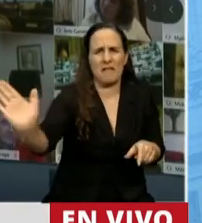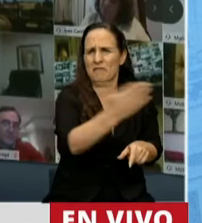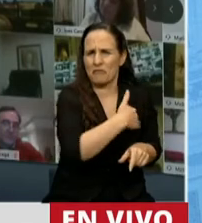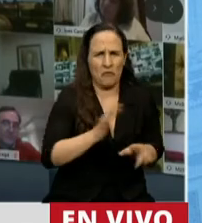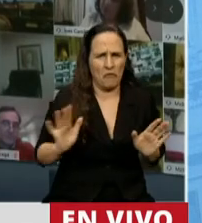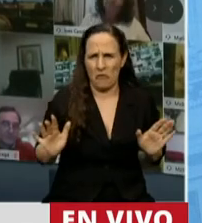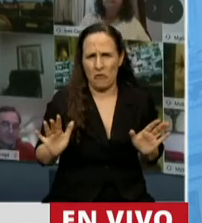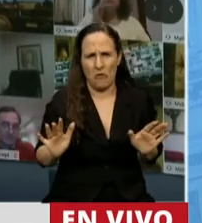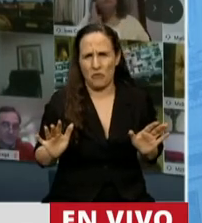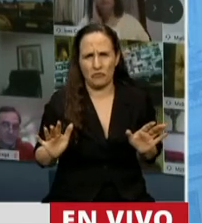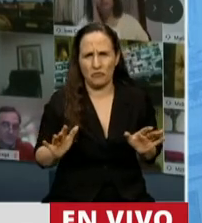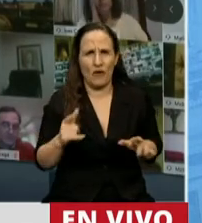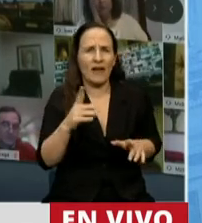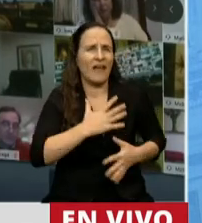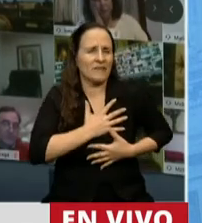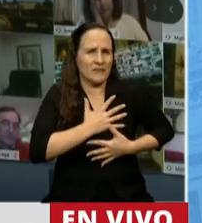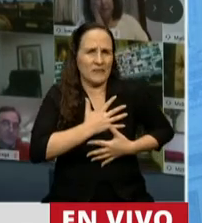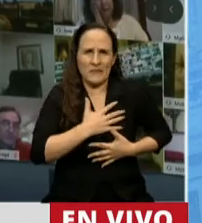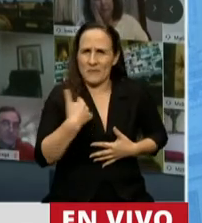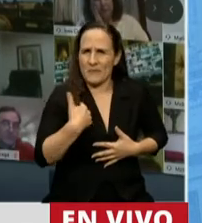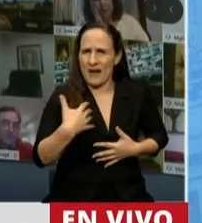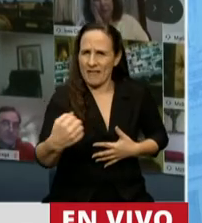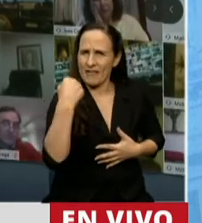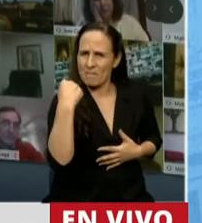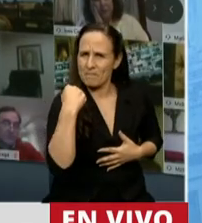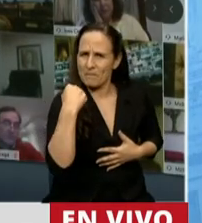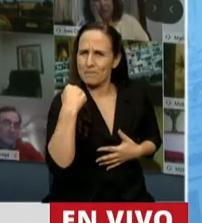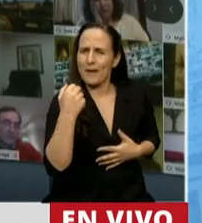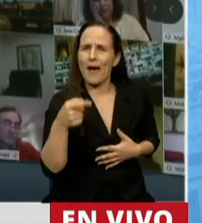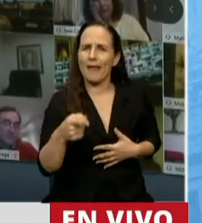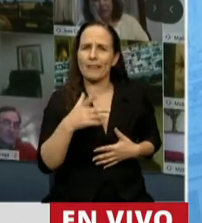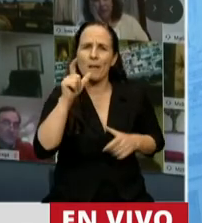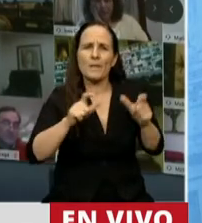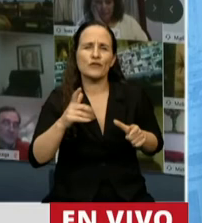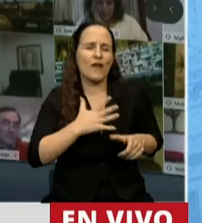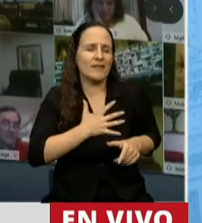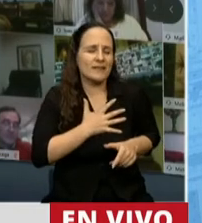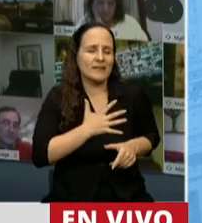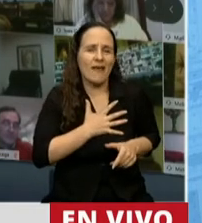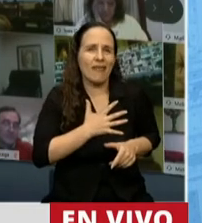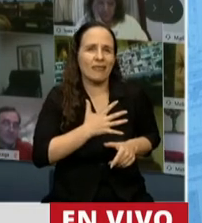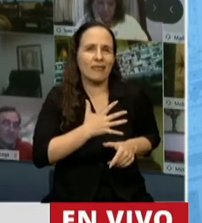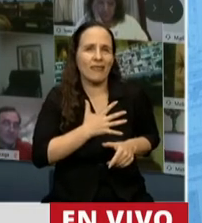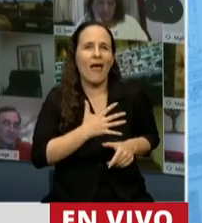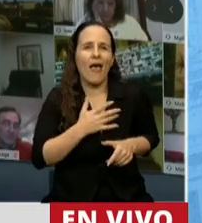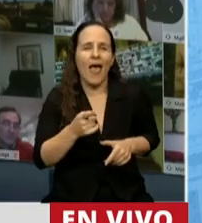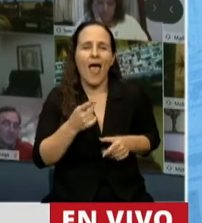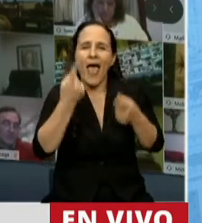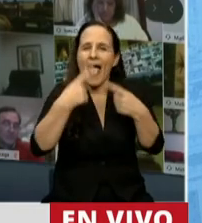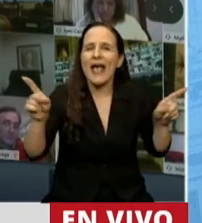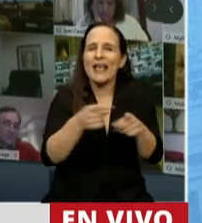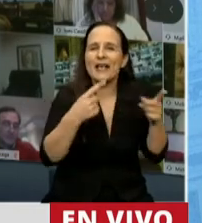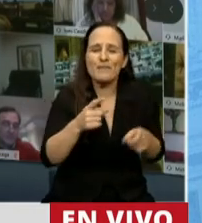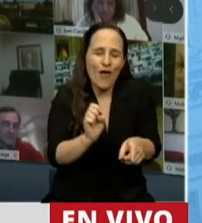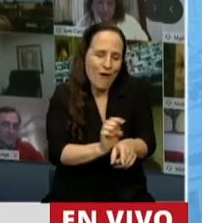fe, a los verdaderos patriotas, aquellos que sienten el fervor cuando entonamos el